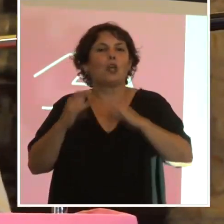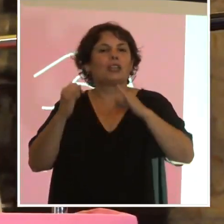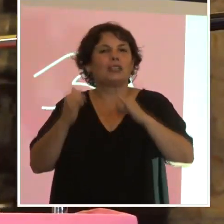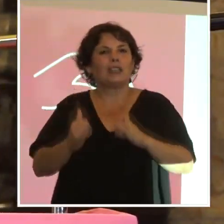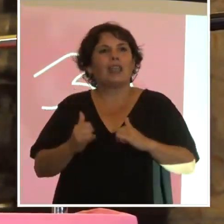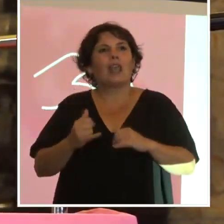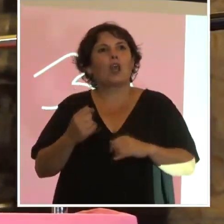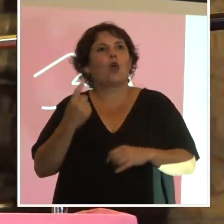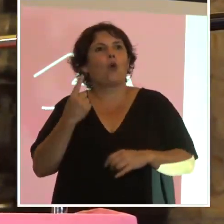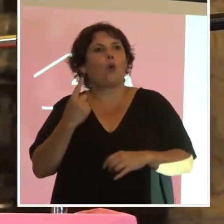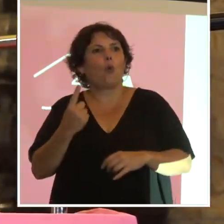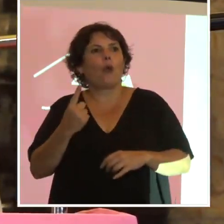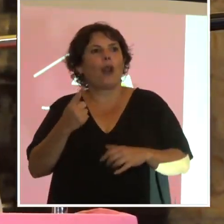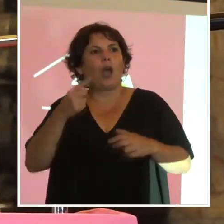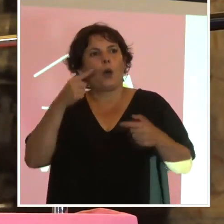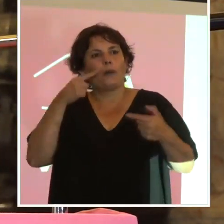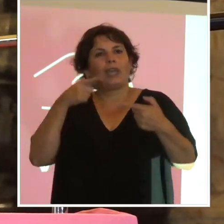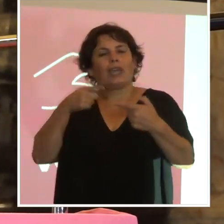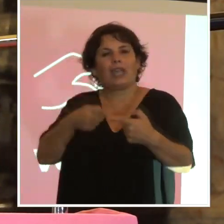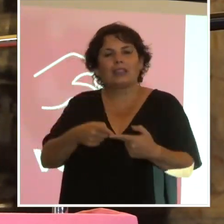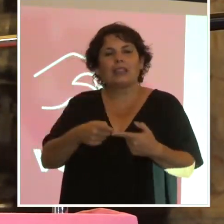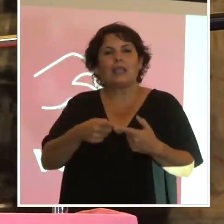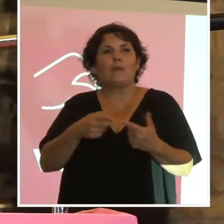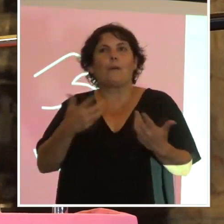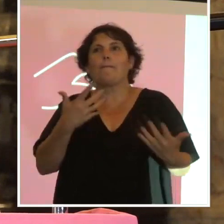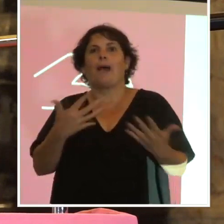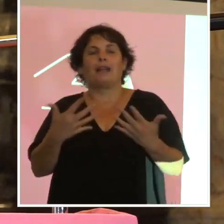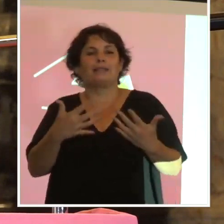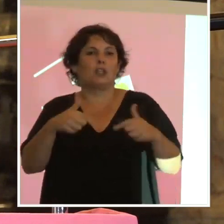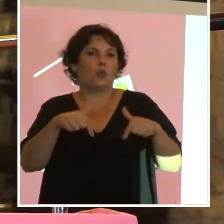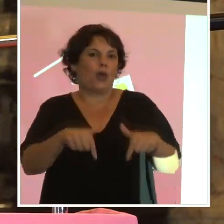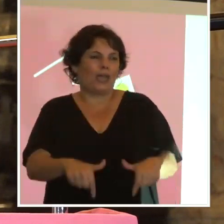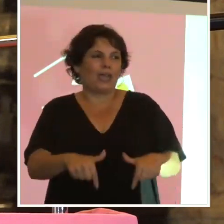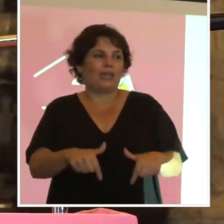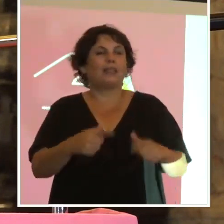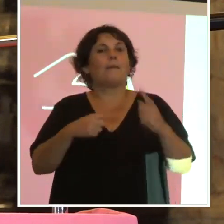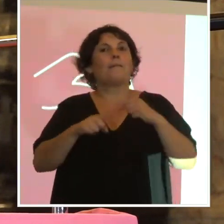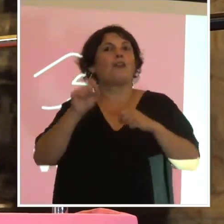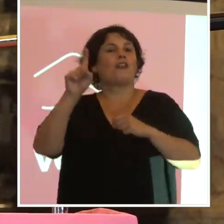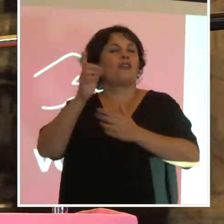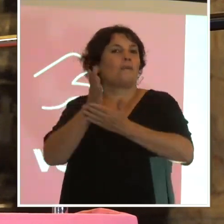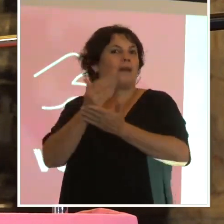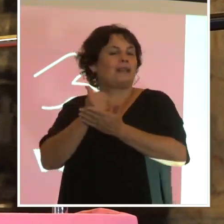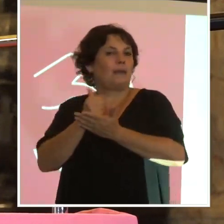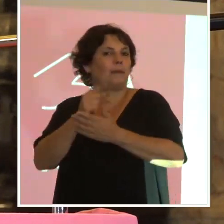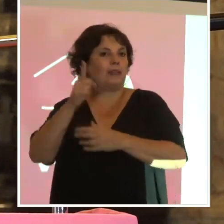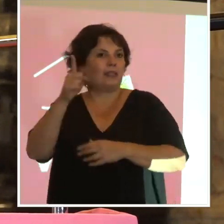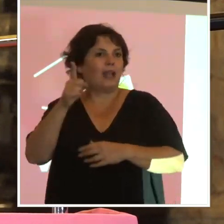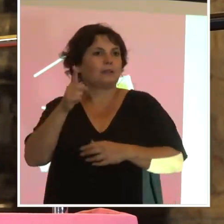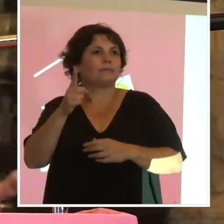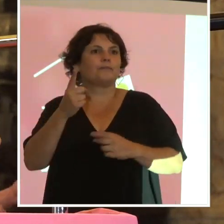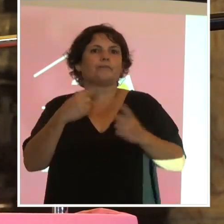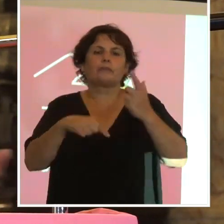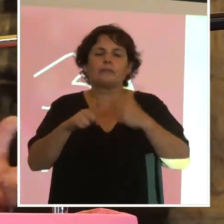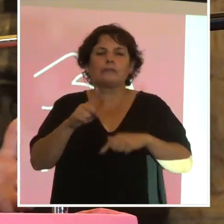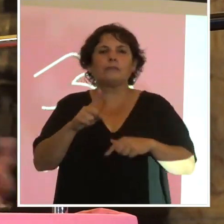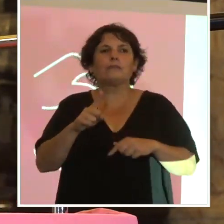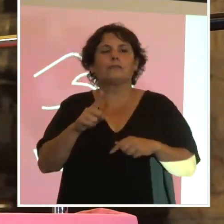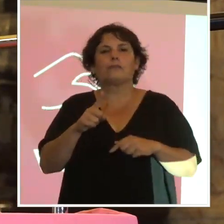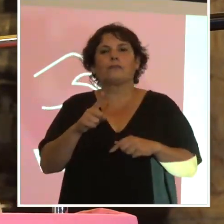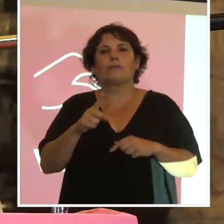misión y un destino parecido a este para lo departamental, y entonces sabemos